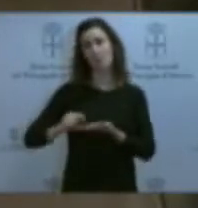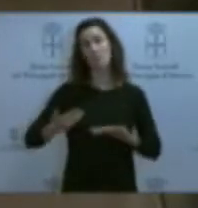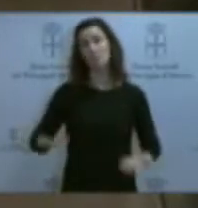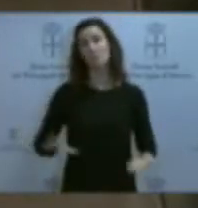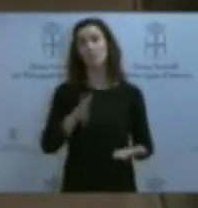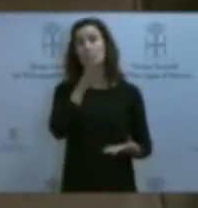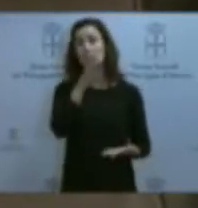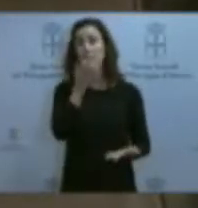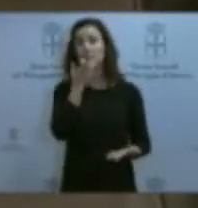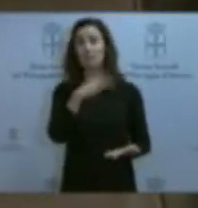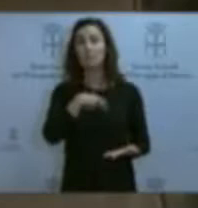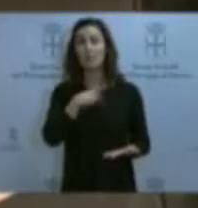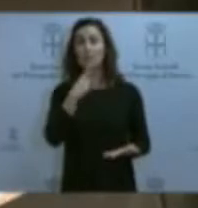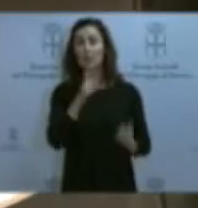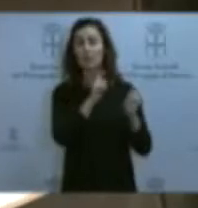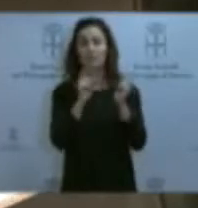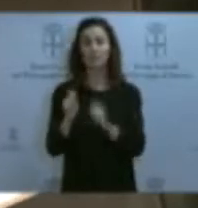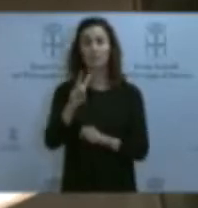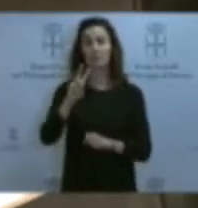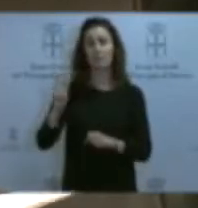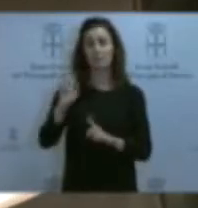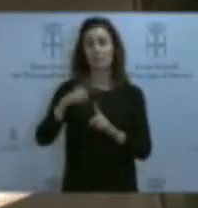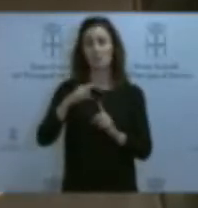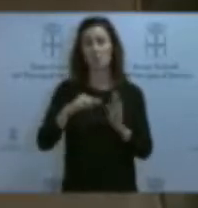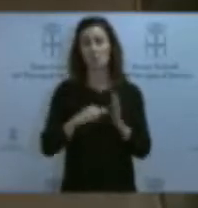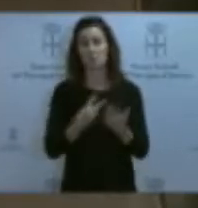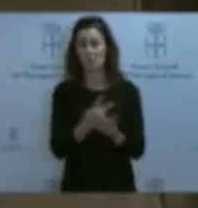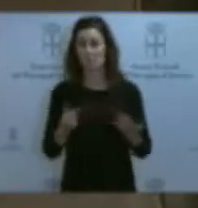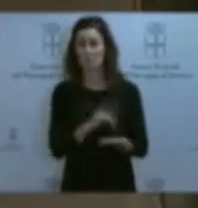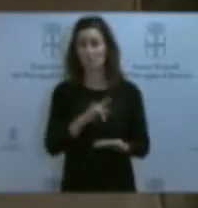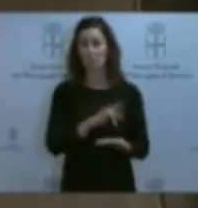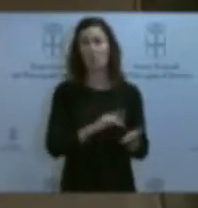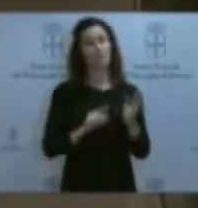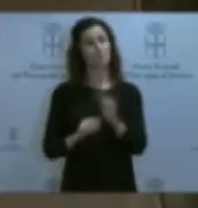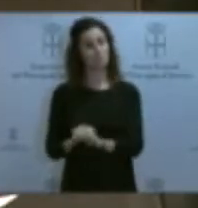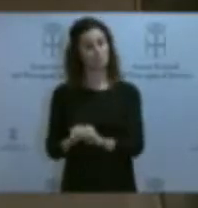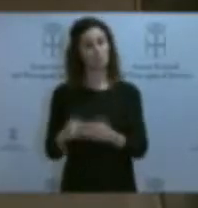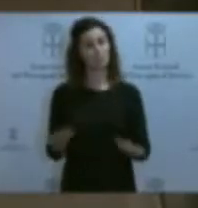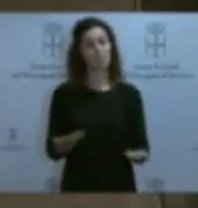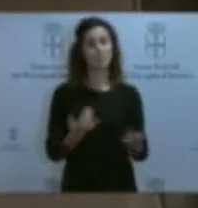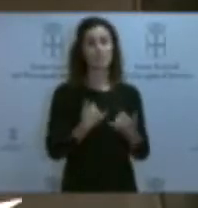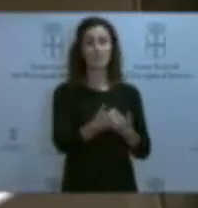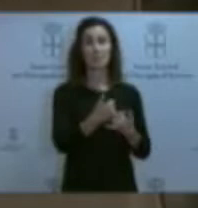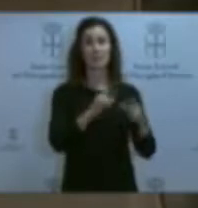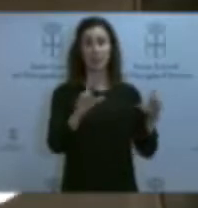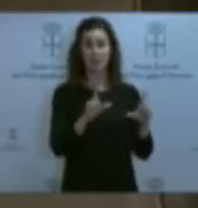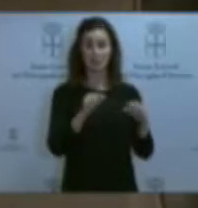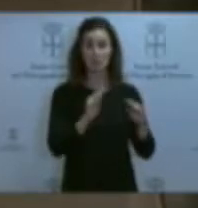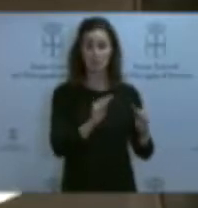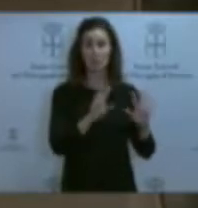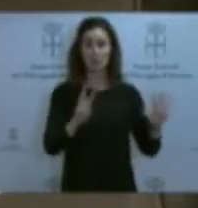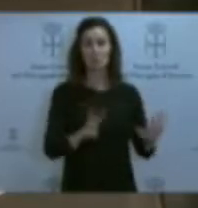asesoría jurídica tiene adjudicado el concurso en fecha 23 de mayo de 2017 y la adjudicación a Telecable es del 8 de mayo de